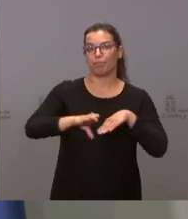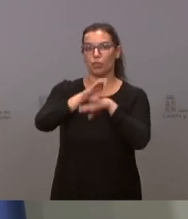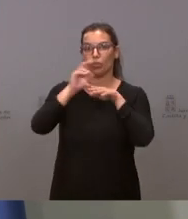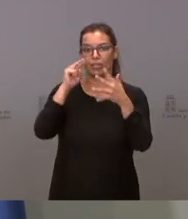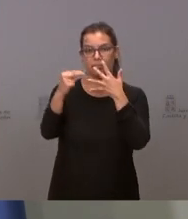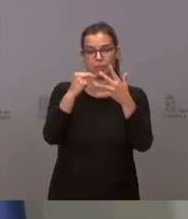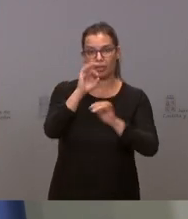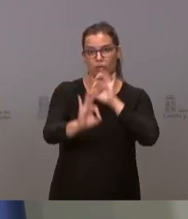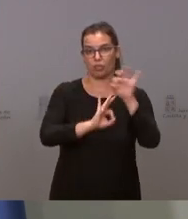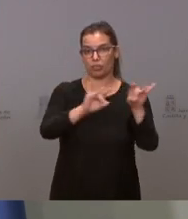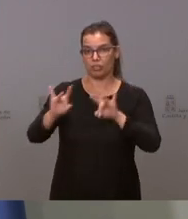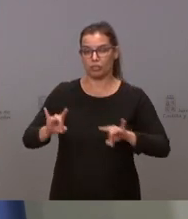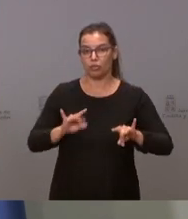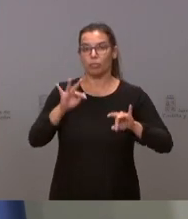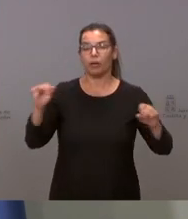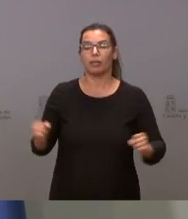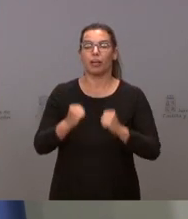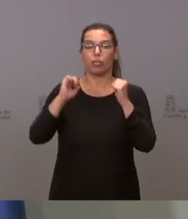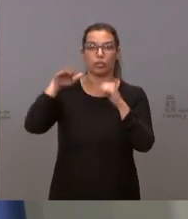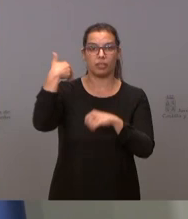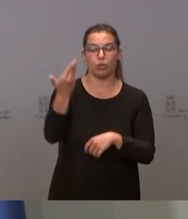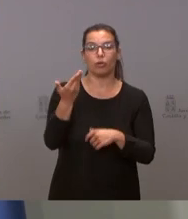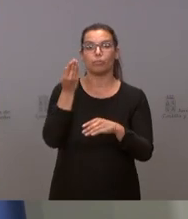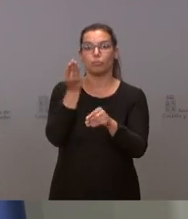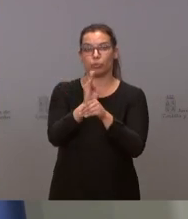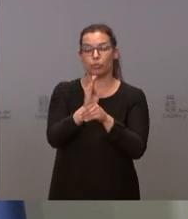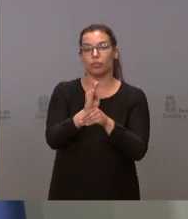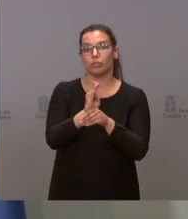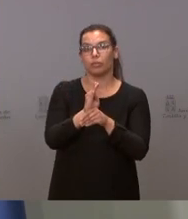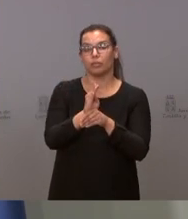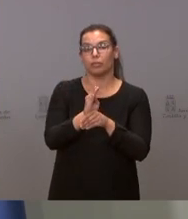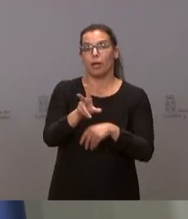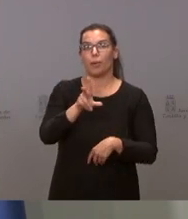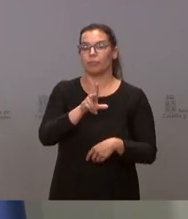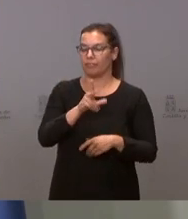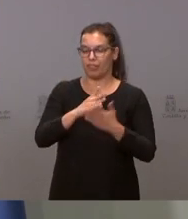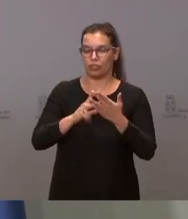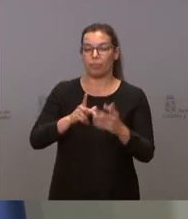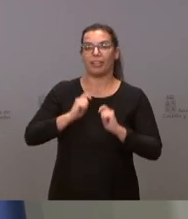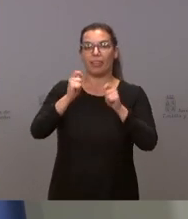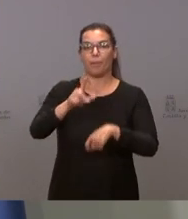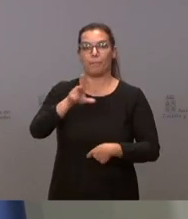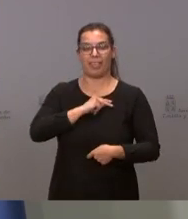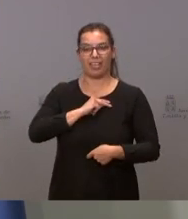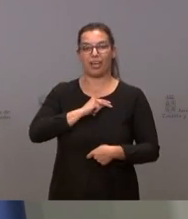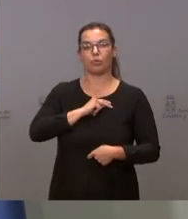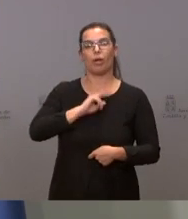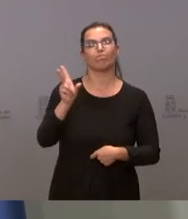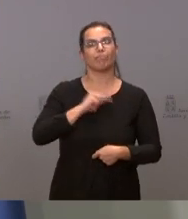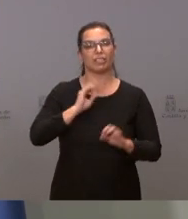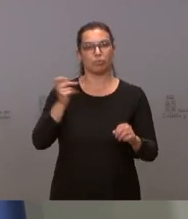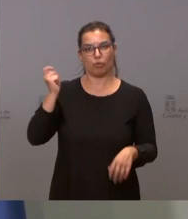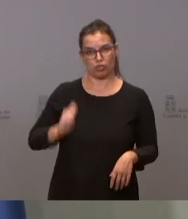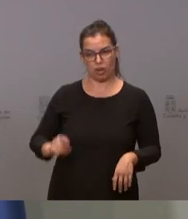Transparencia y Ordenación del Territorio y Acción Exterior concede la medalla al mérito profesional, la Junta de Castilla y León, a propuesta de la